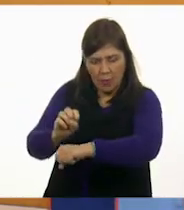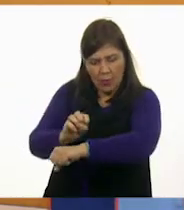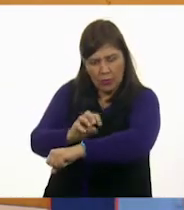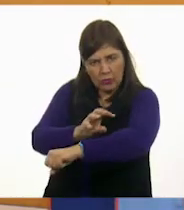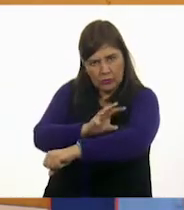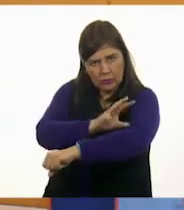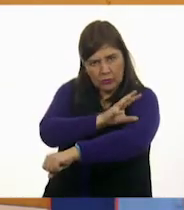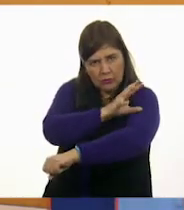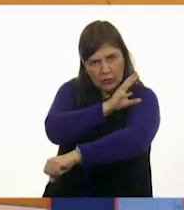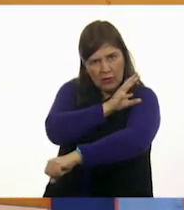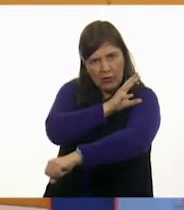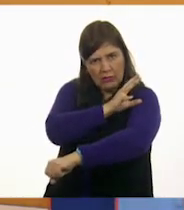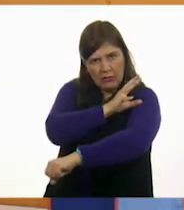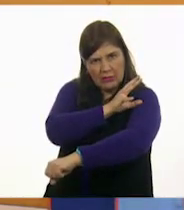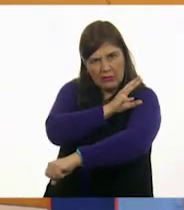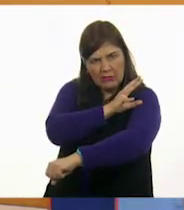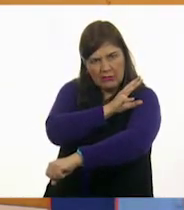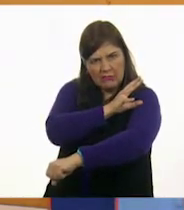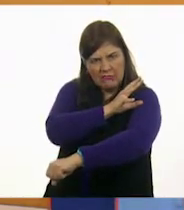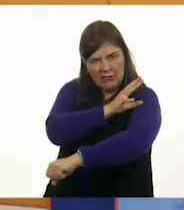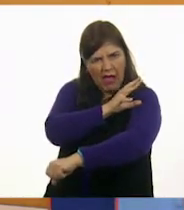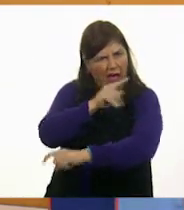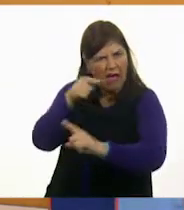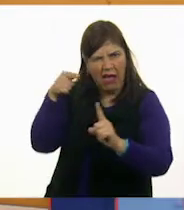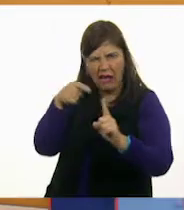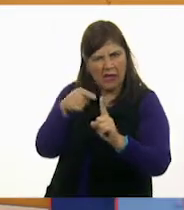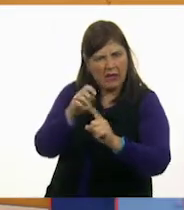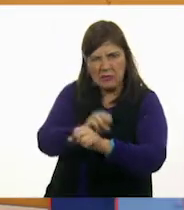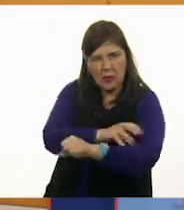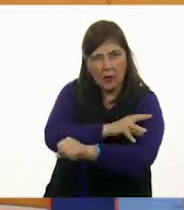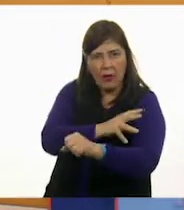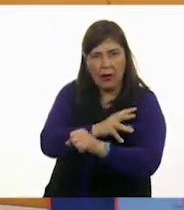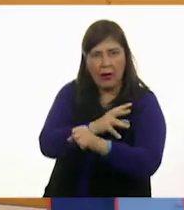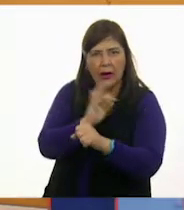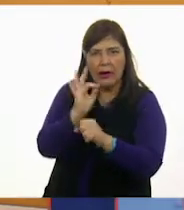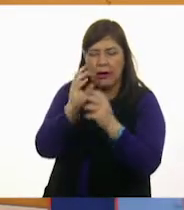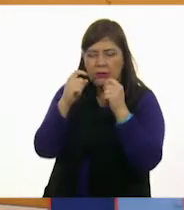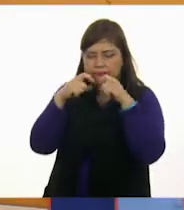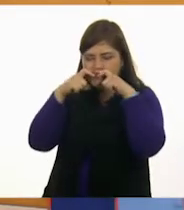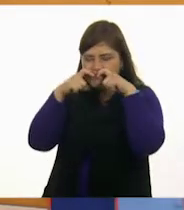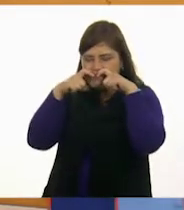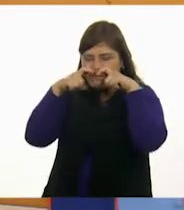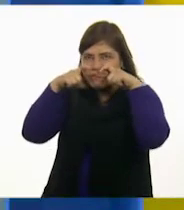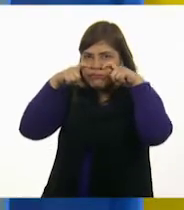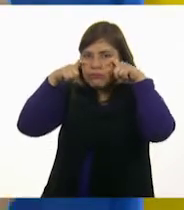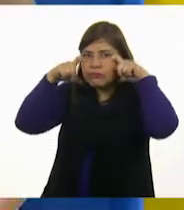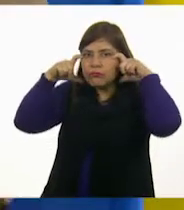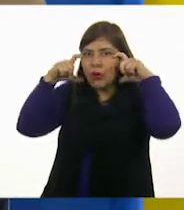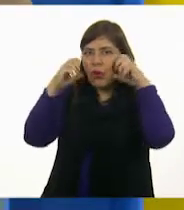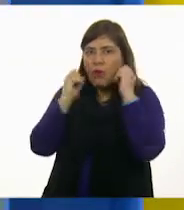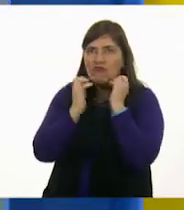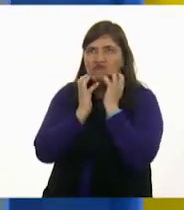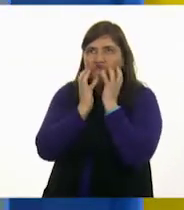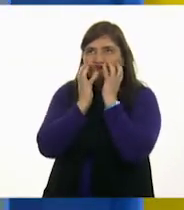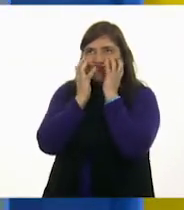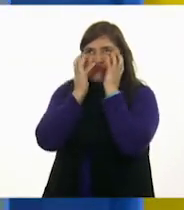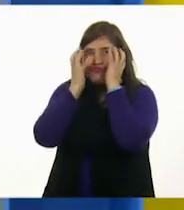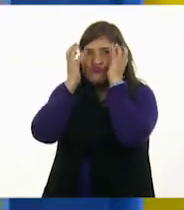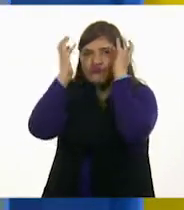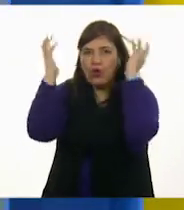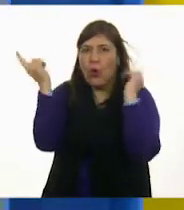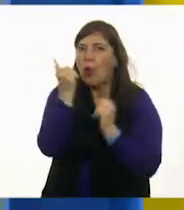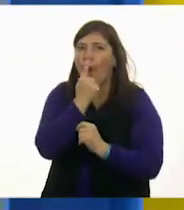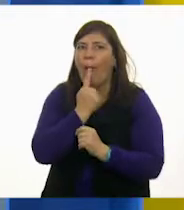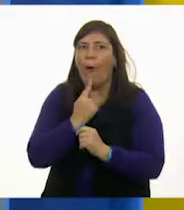Emoción que hace que tus mejillas se pongan rojas. Que sientas que se